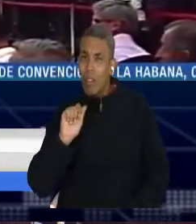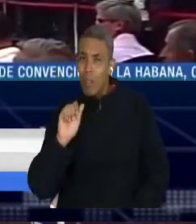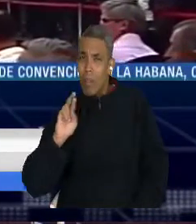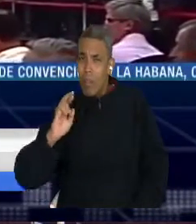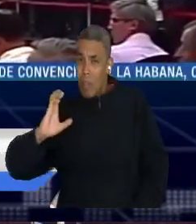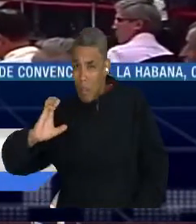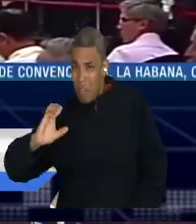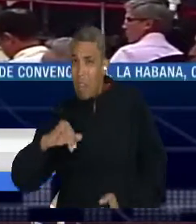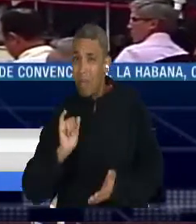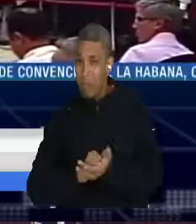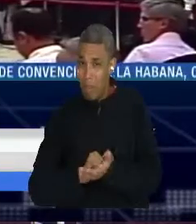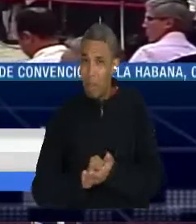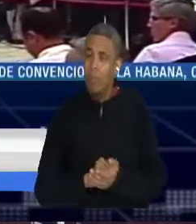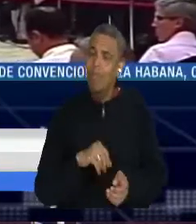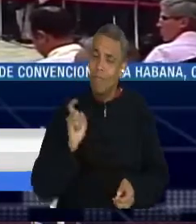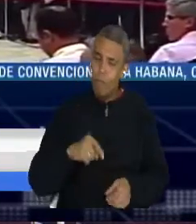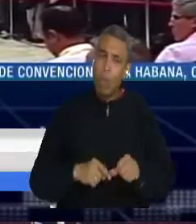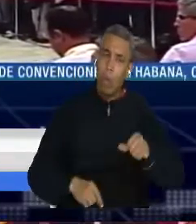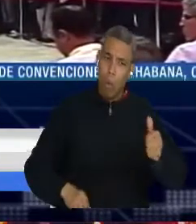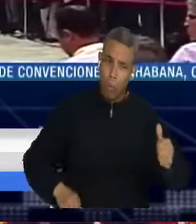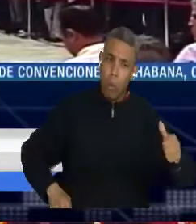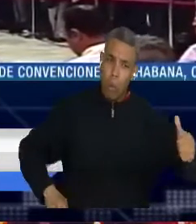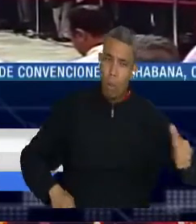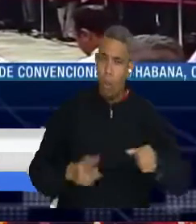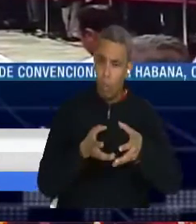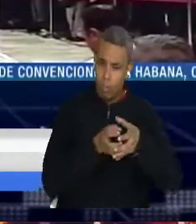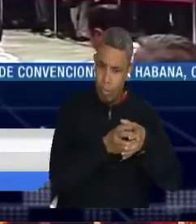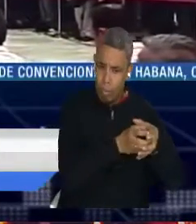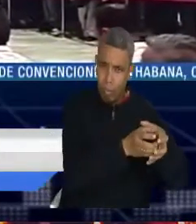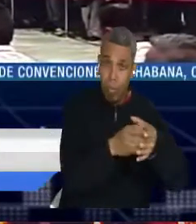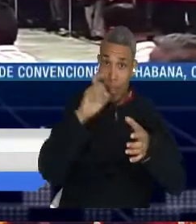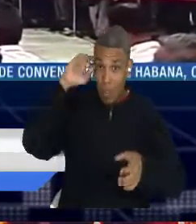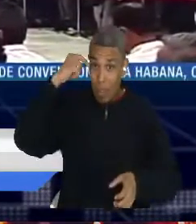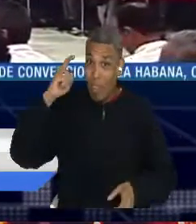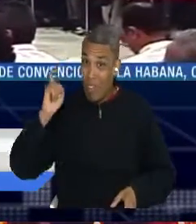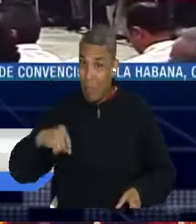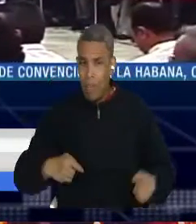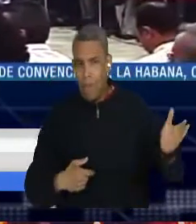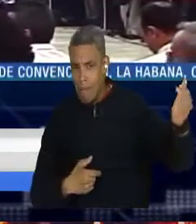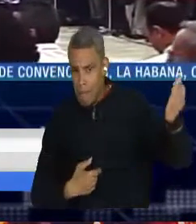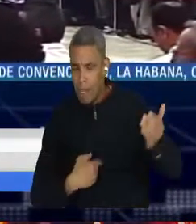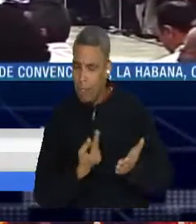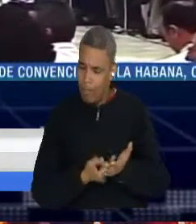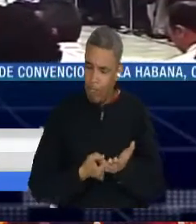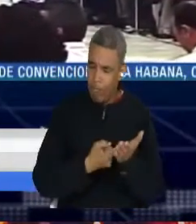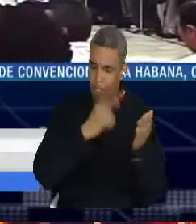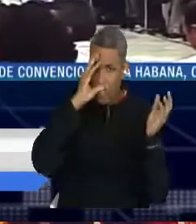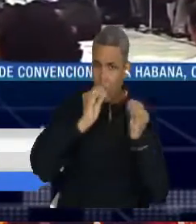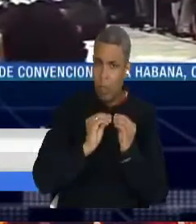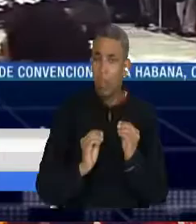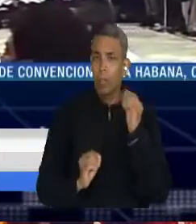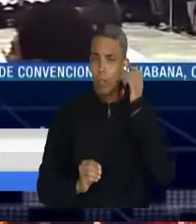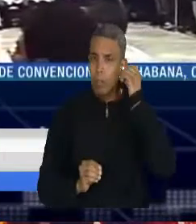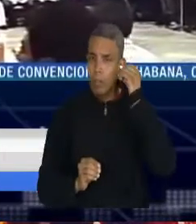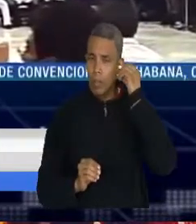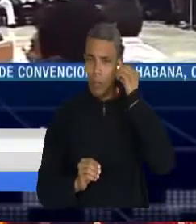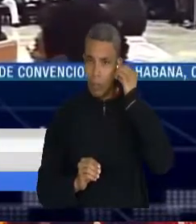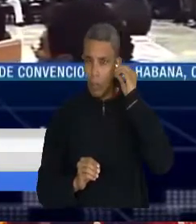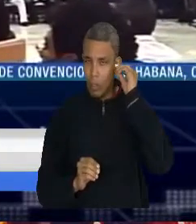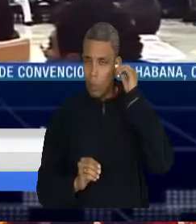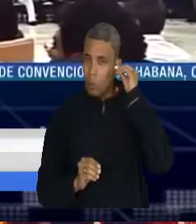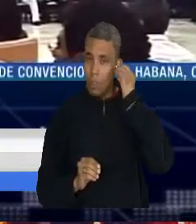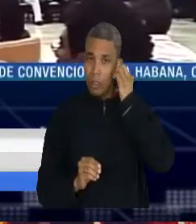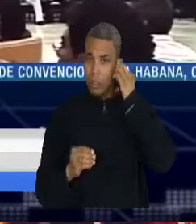aparece un elemento trascendental que es la justicia especial para la paz. Y hoy